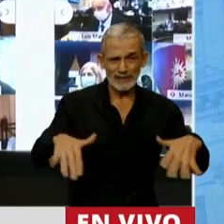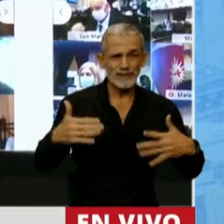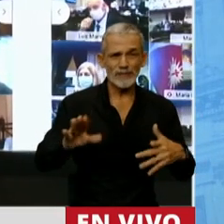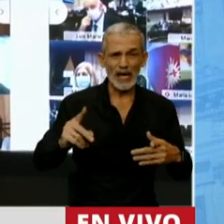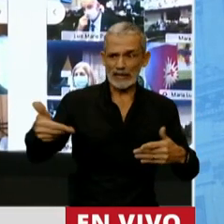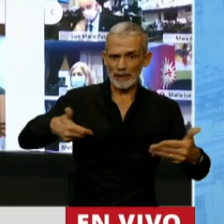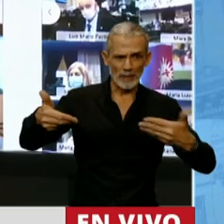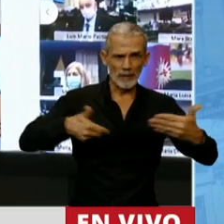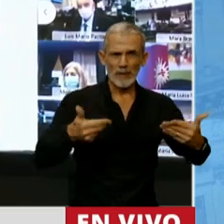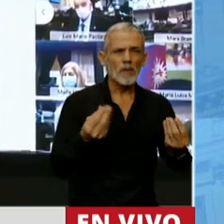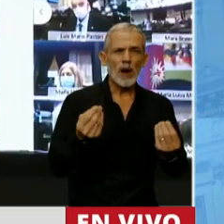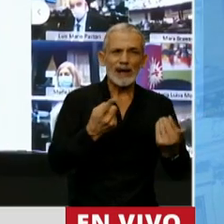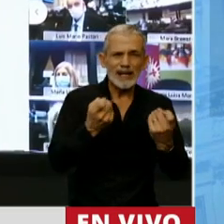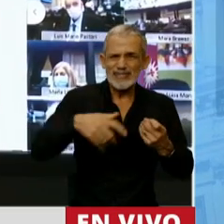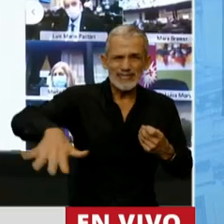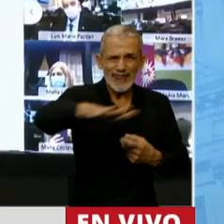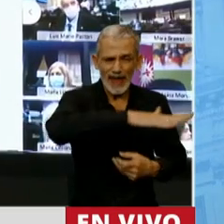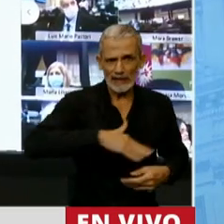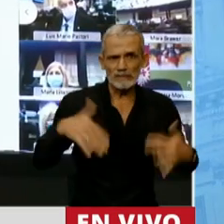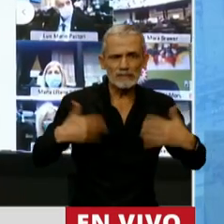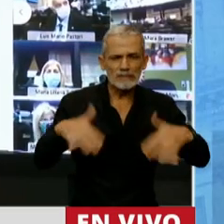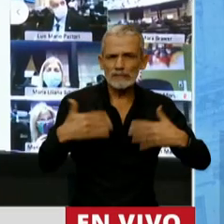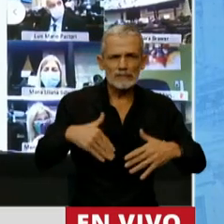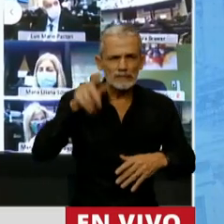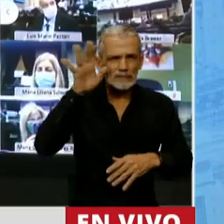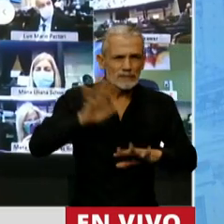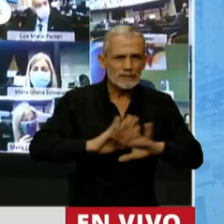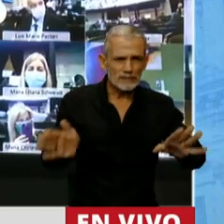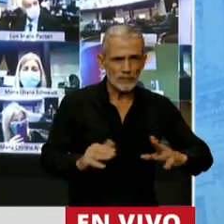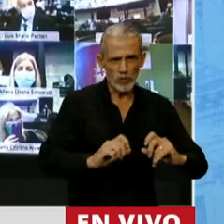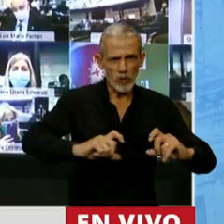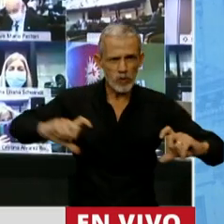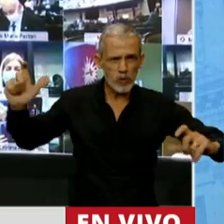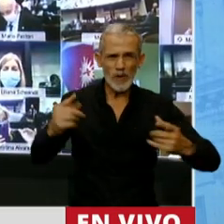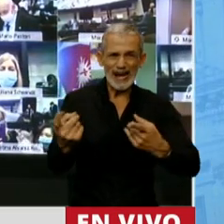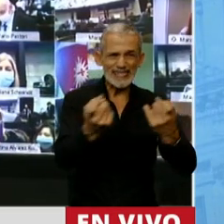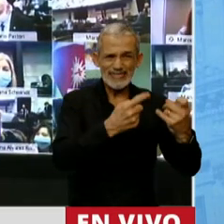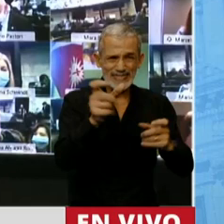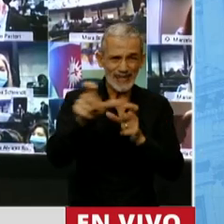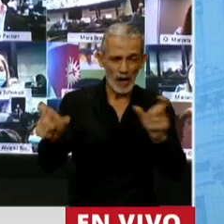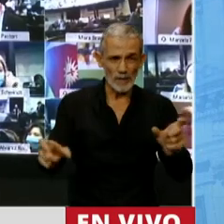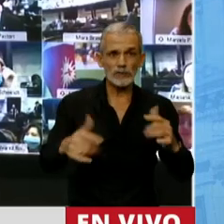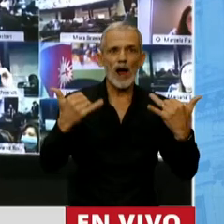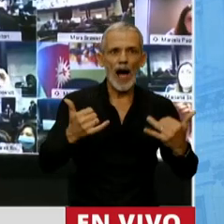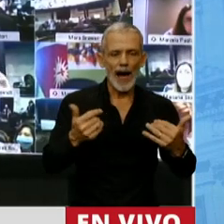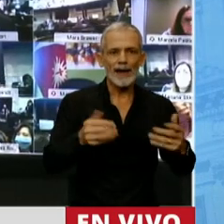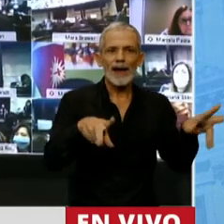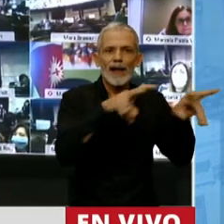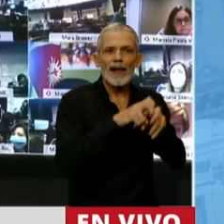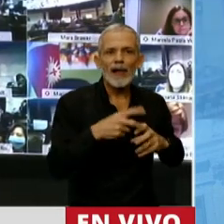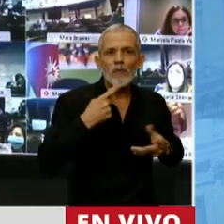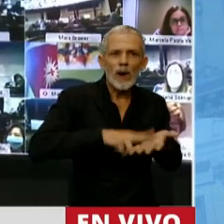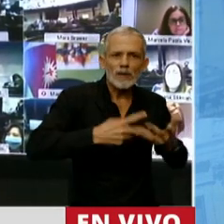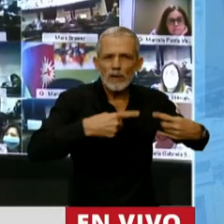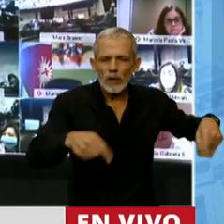demanda porque las necesidades han crecido de manera significativa y de una gran caída de los ingresos